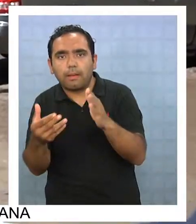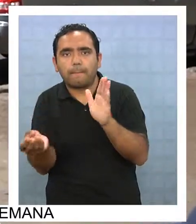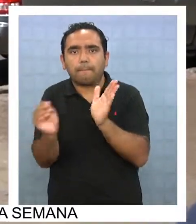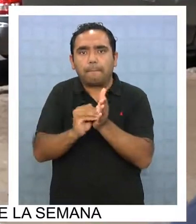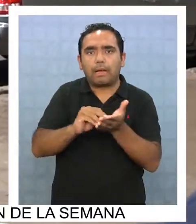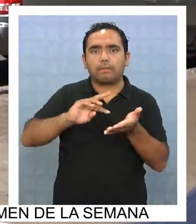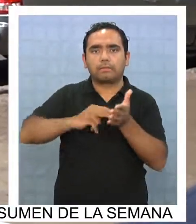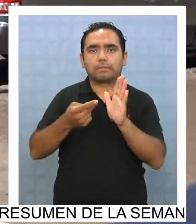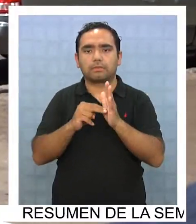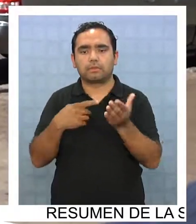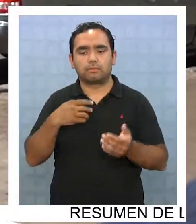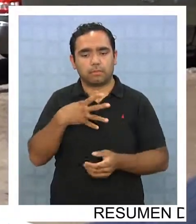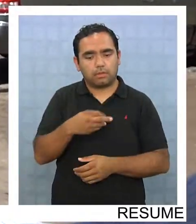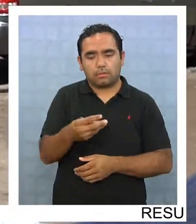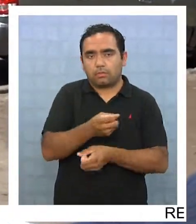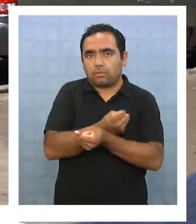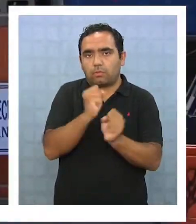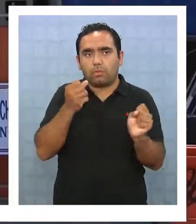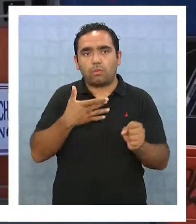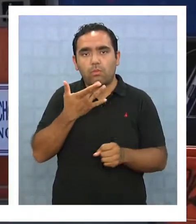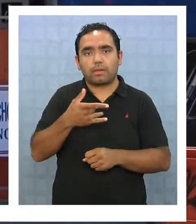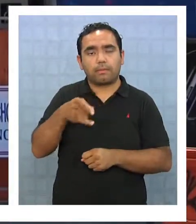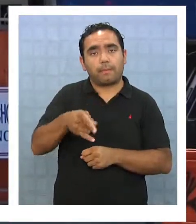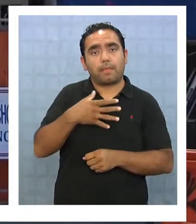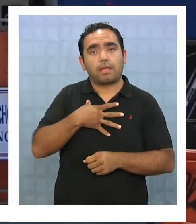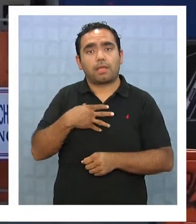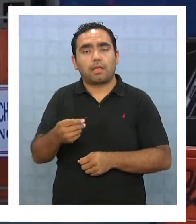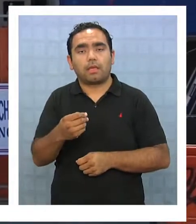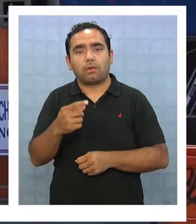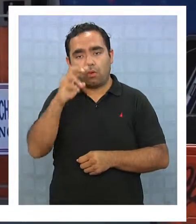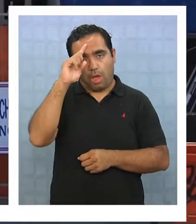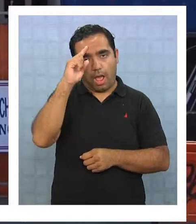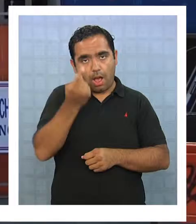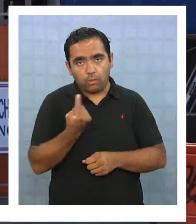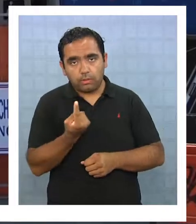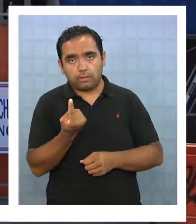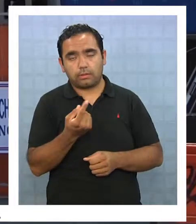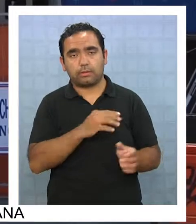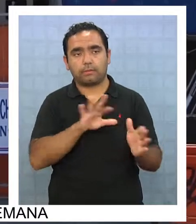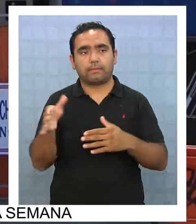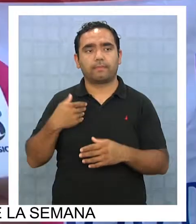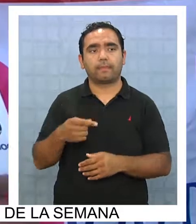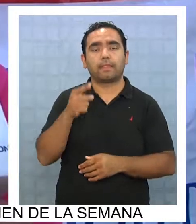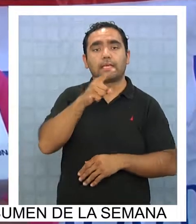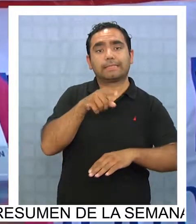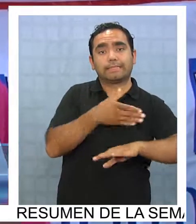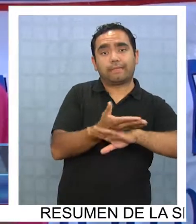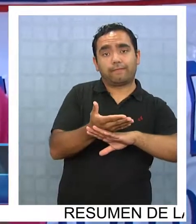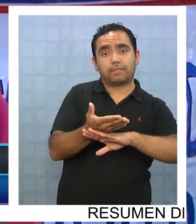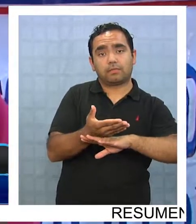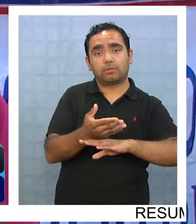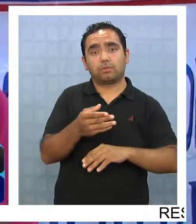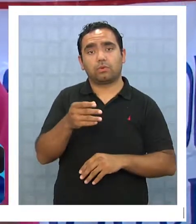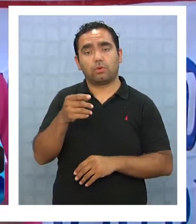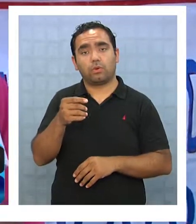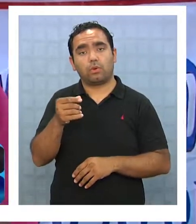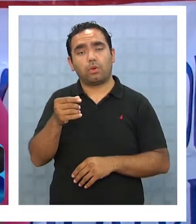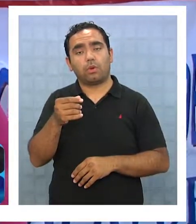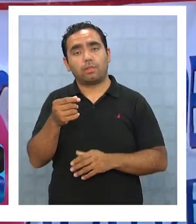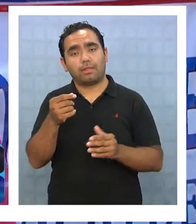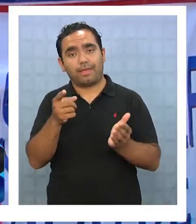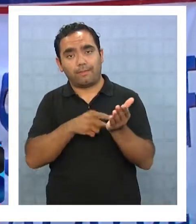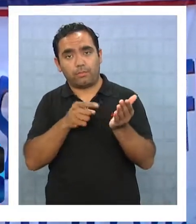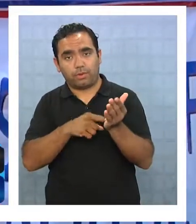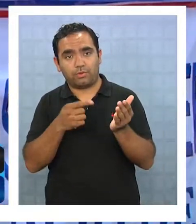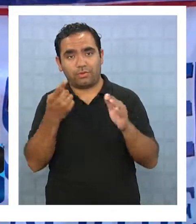Y mi hijo no puede pasar eso porque mi hijo es autista. En impuestos internos hubo respuestas distintas. Me dieron la información oportuna, correcta,